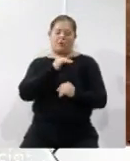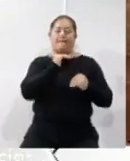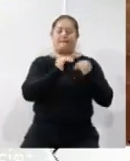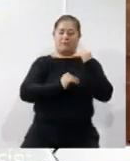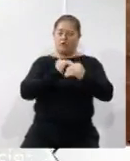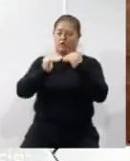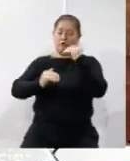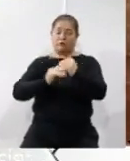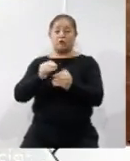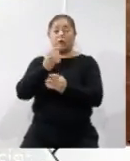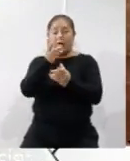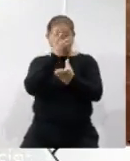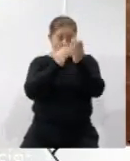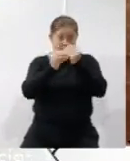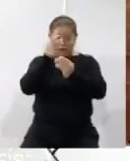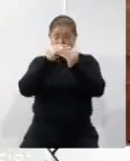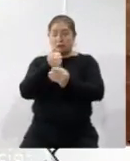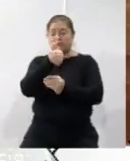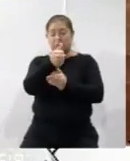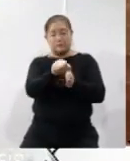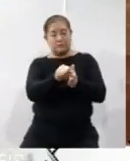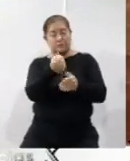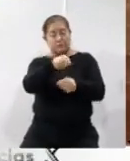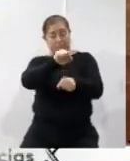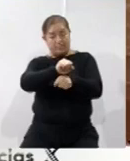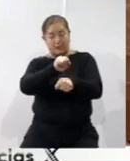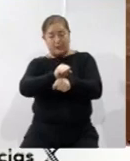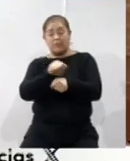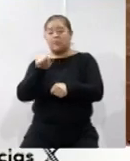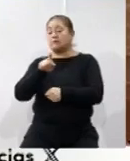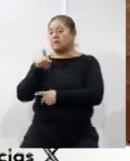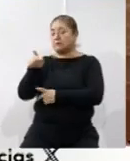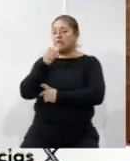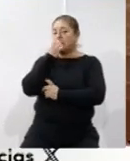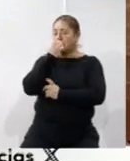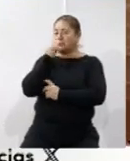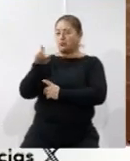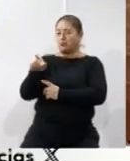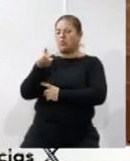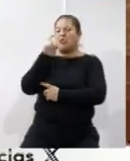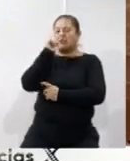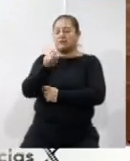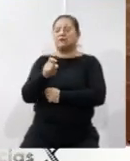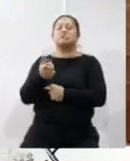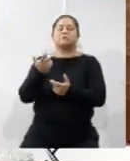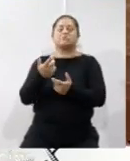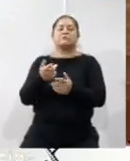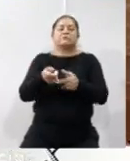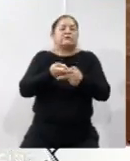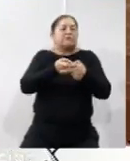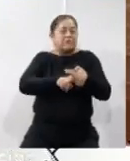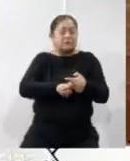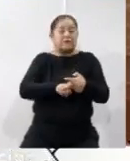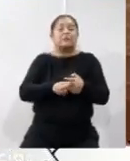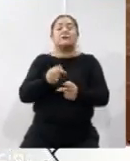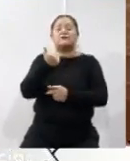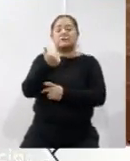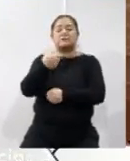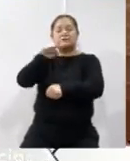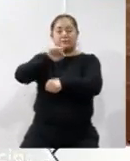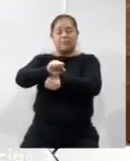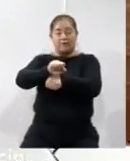capacitación de seis semanas en un formato de academia, que nosotros llamamos formación inicial, que dura seis semanas